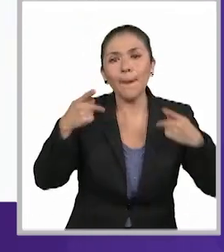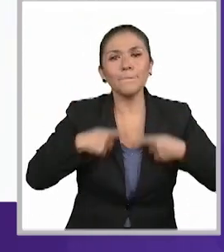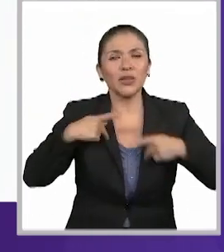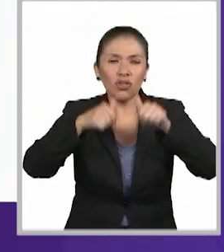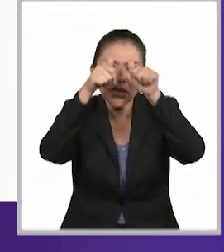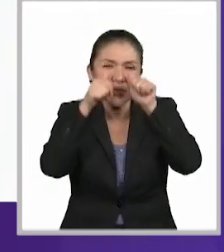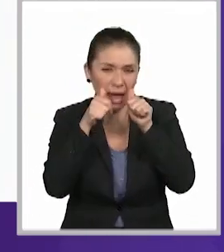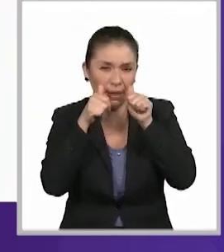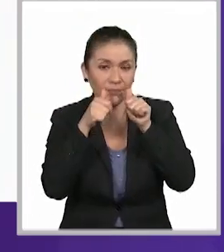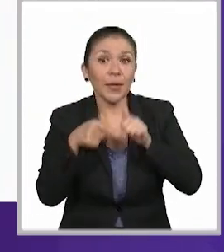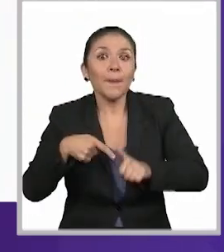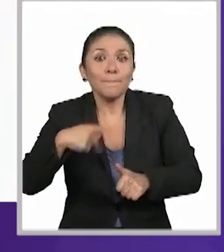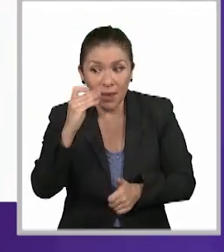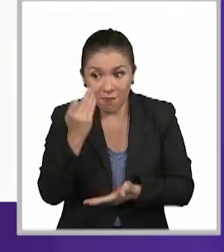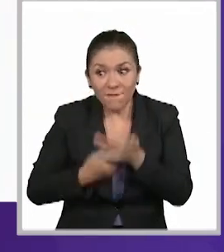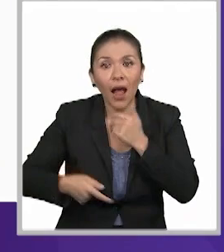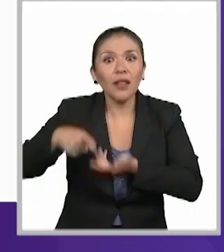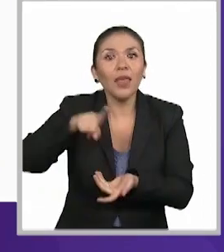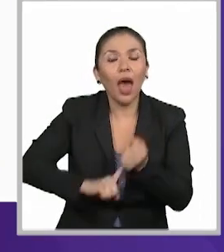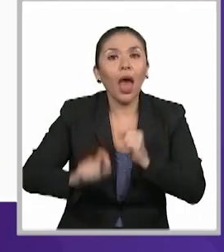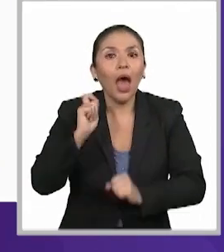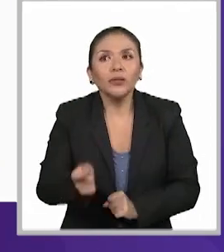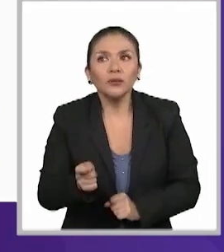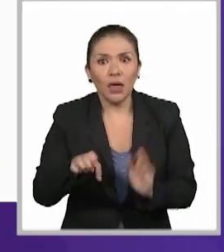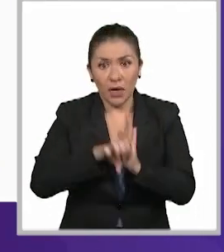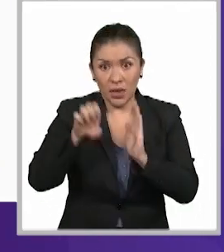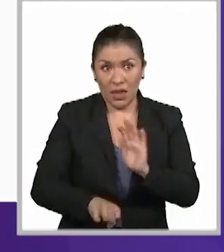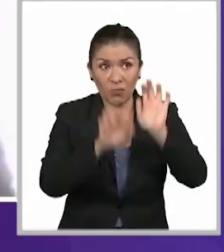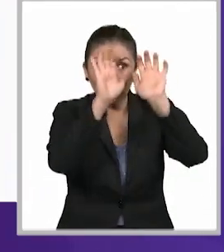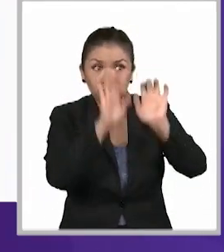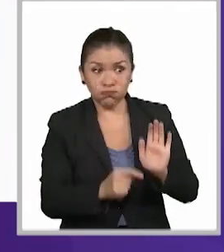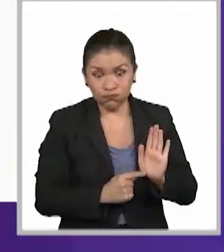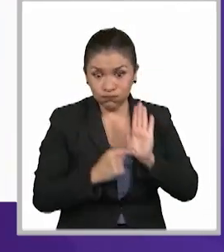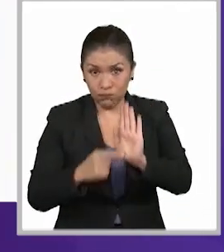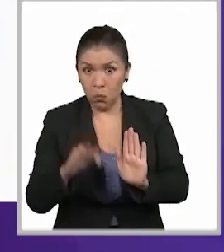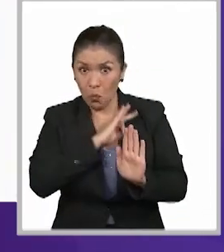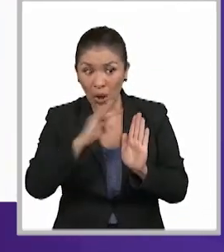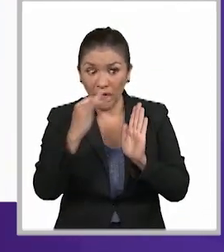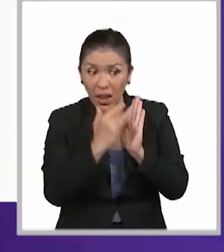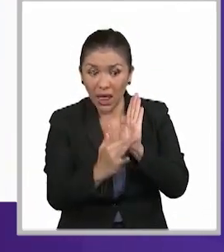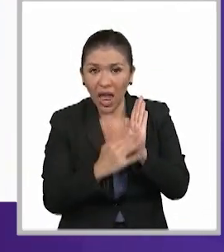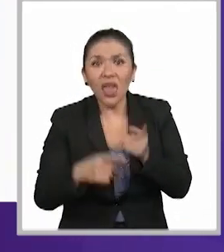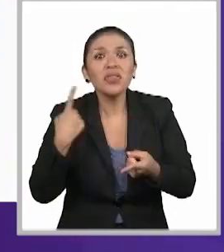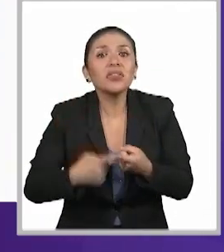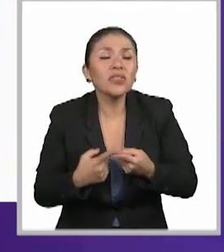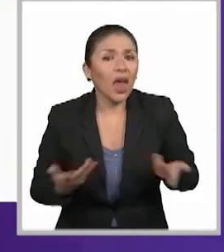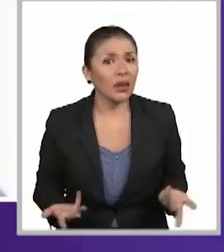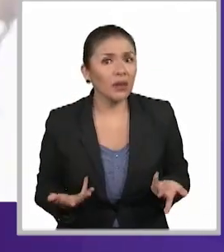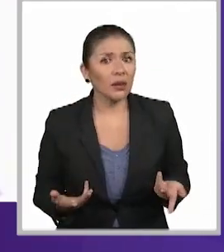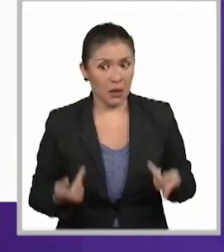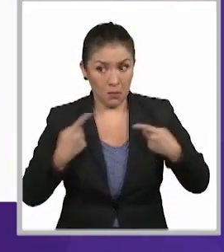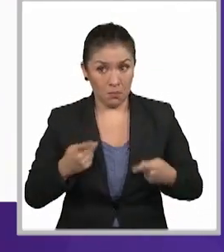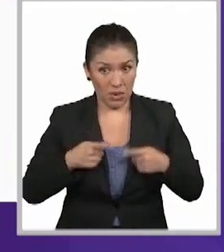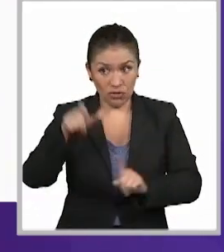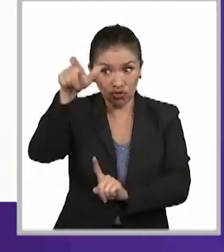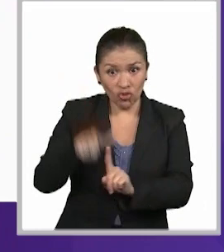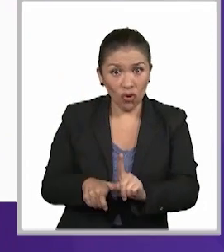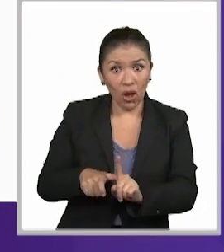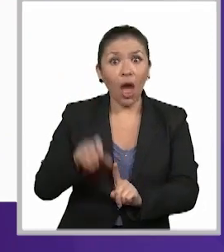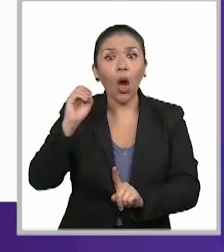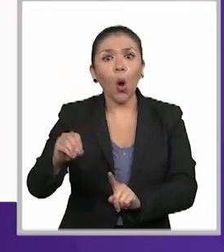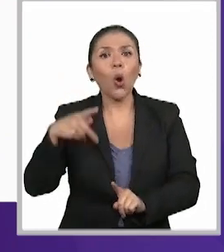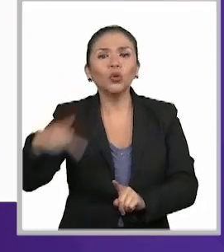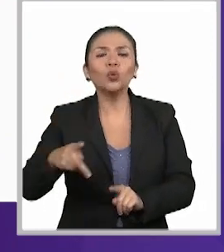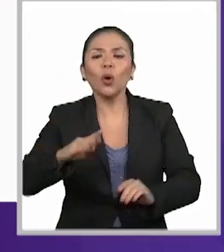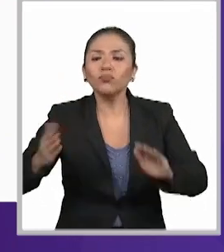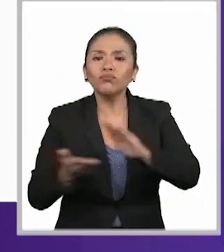para una persona ciega, pero no estamos tomando en cuenta si ese documento va a poder ser leído por un lector que